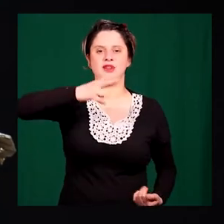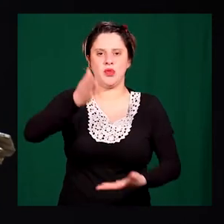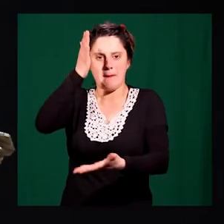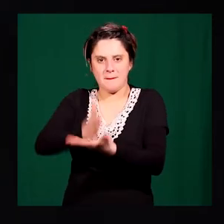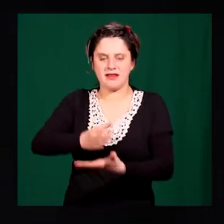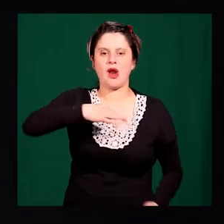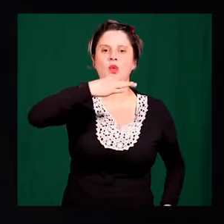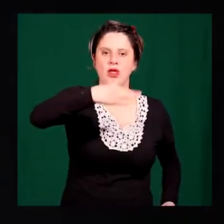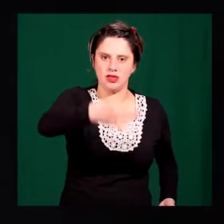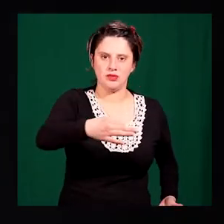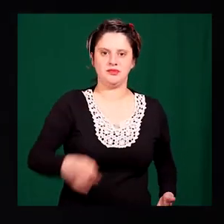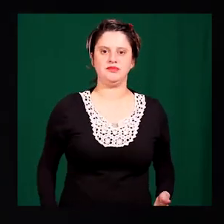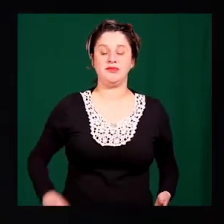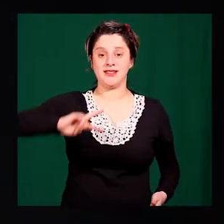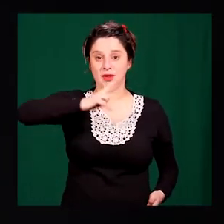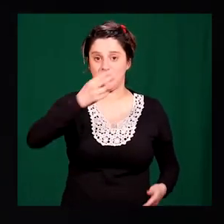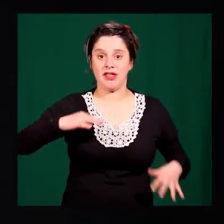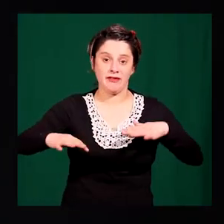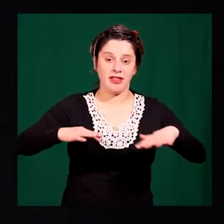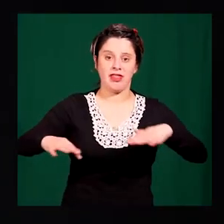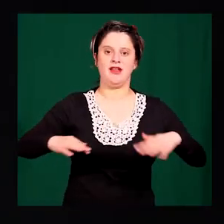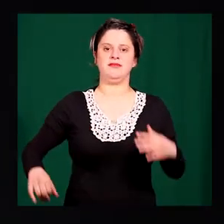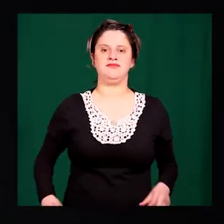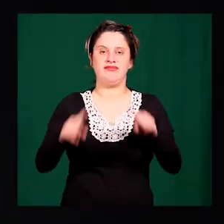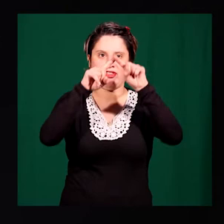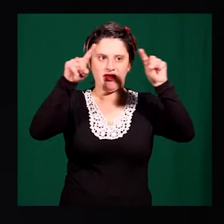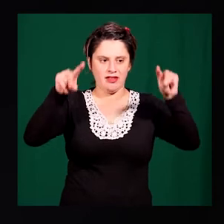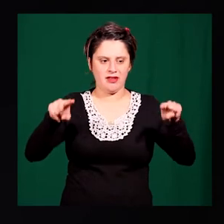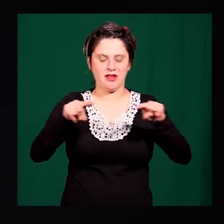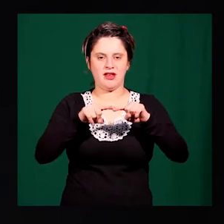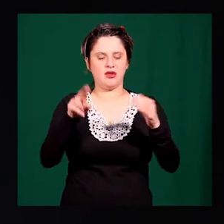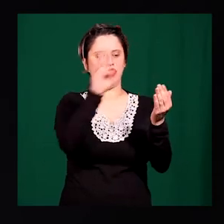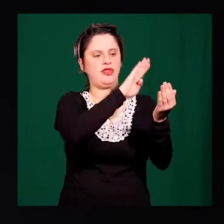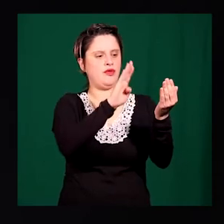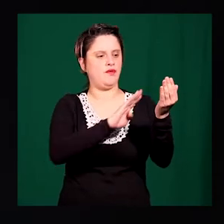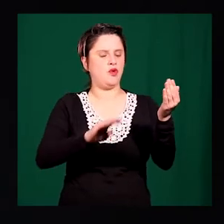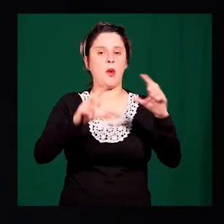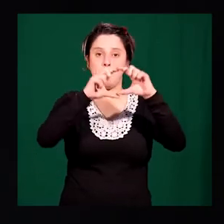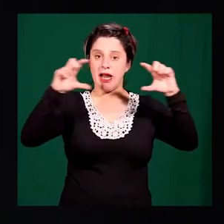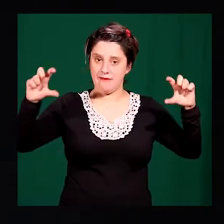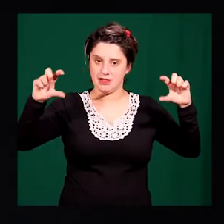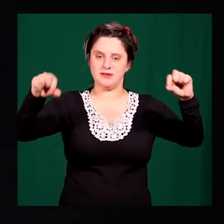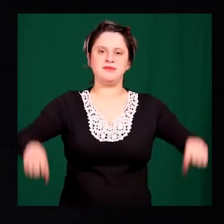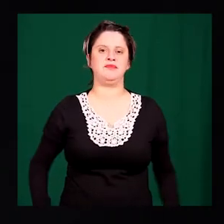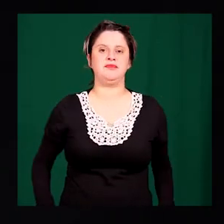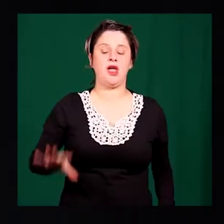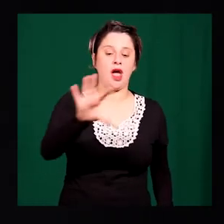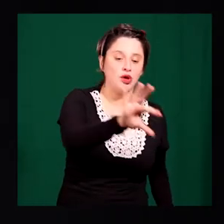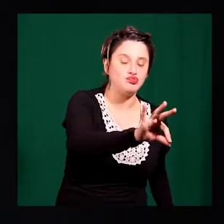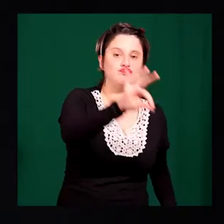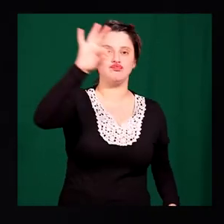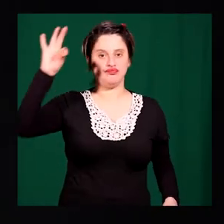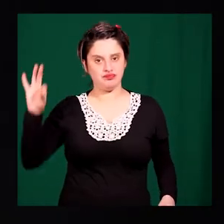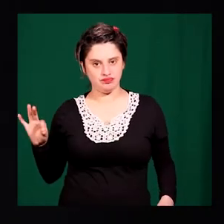historia. La segunda actividad consiste en realizar tarjetas como estas, las cuales tendrán dibujos o palabras, en donde cada niño